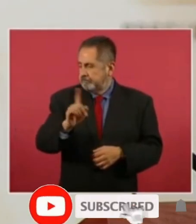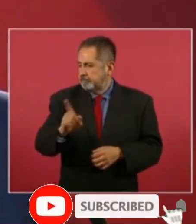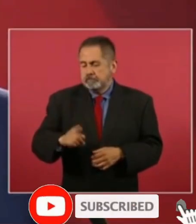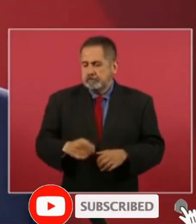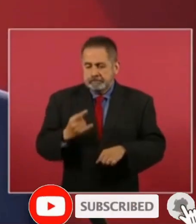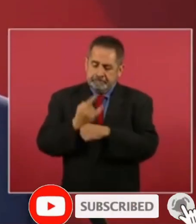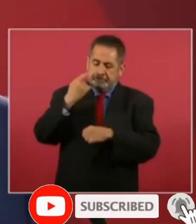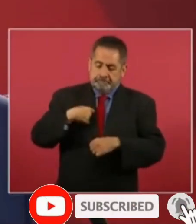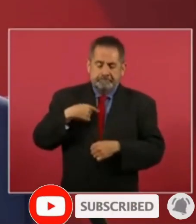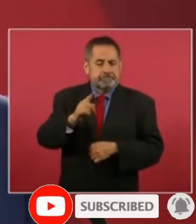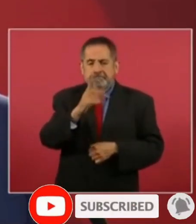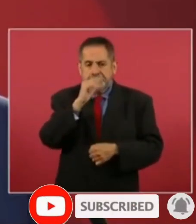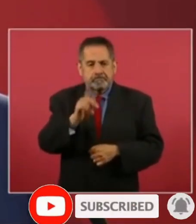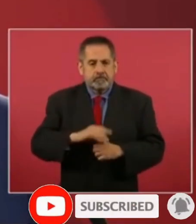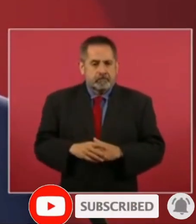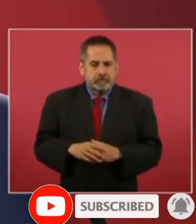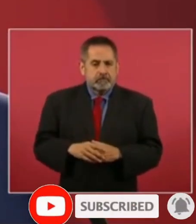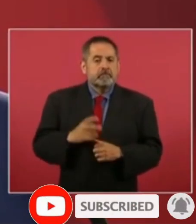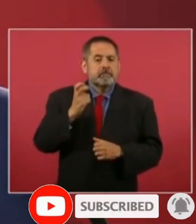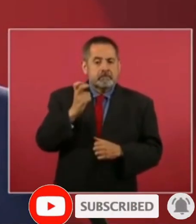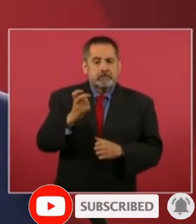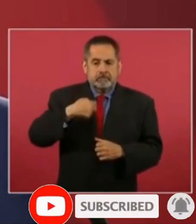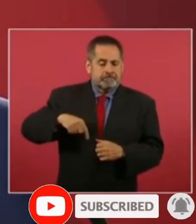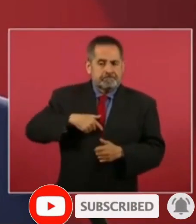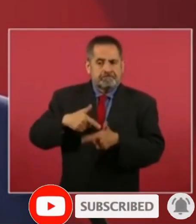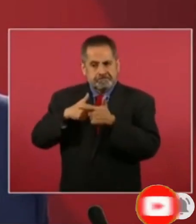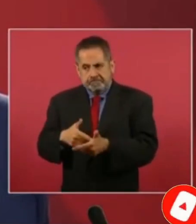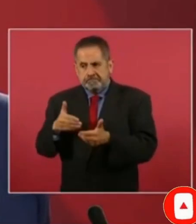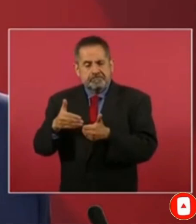que eso es lo que nos sostiene